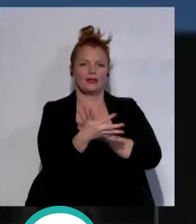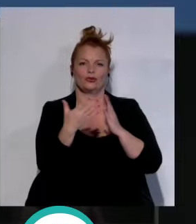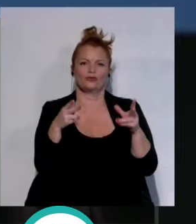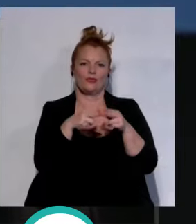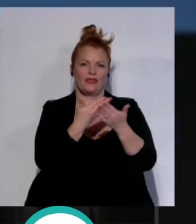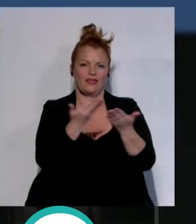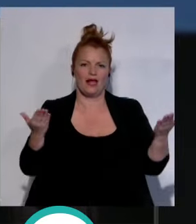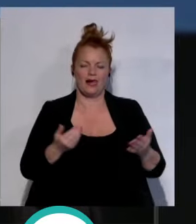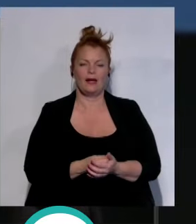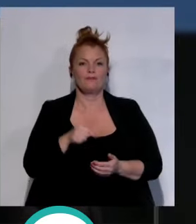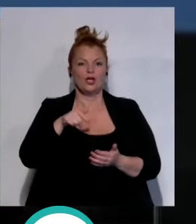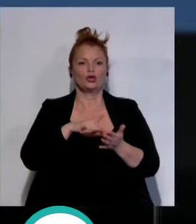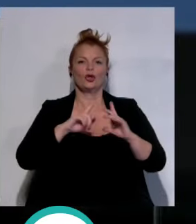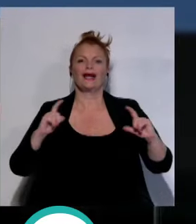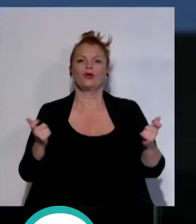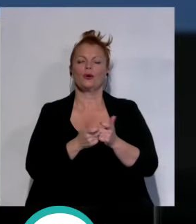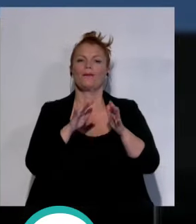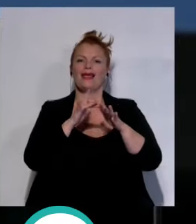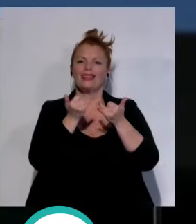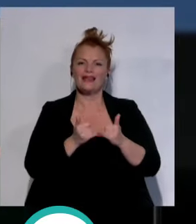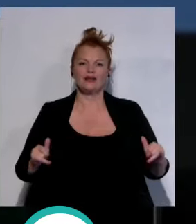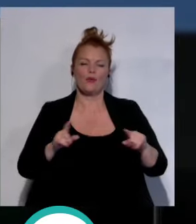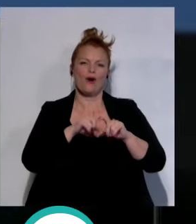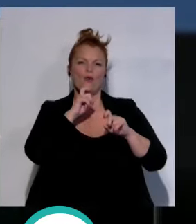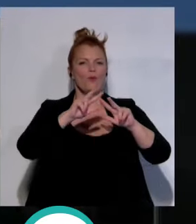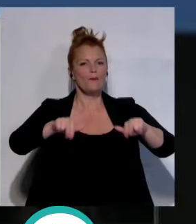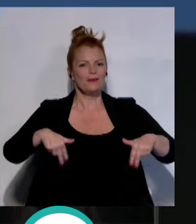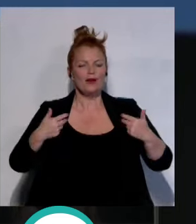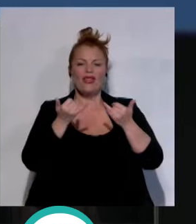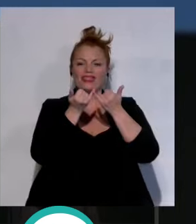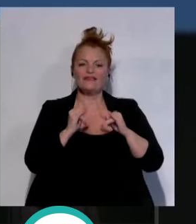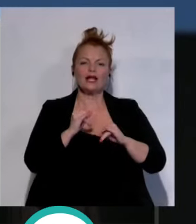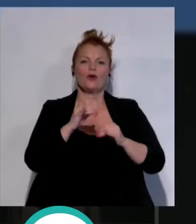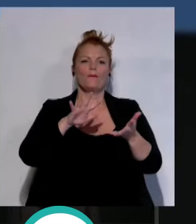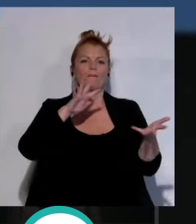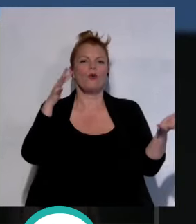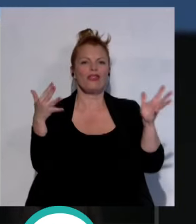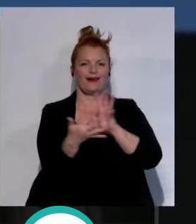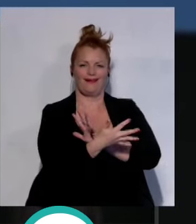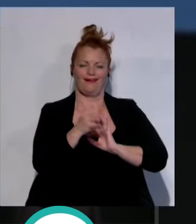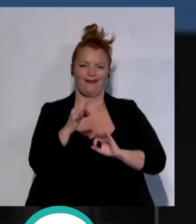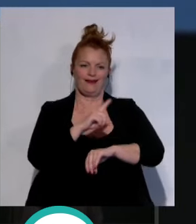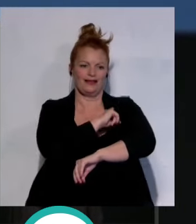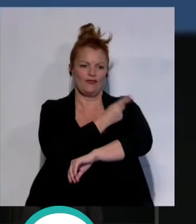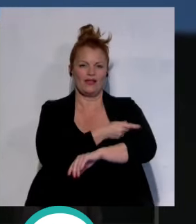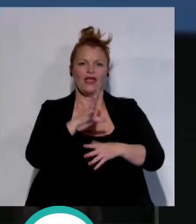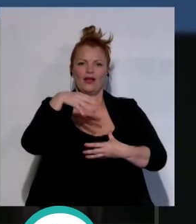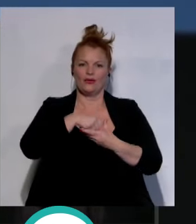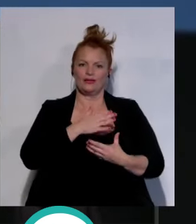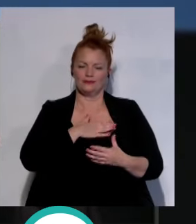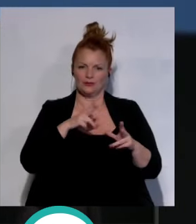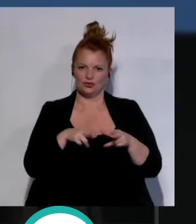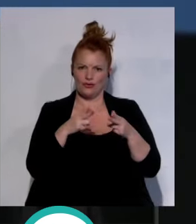Hoy aquí nos reunimos para celebrar y permítame que celebremos el poder transformador del deporte en nuestra sociedad